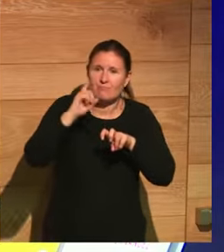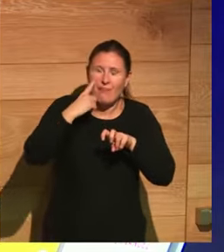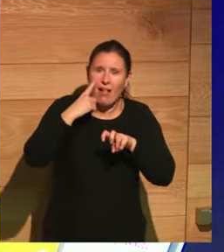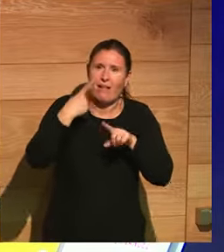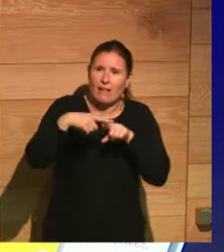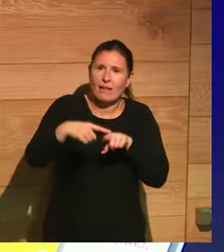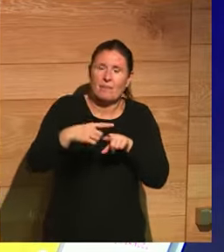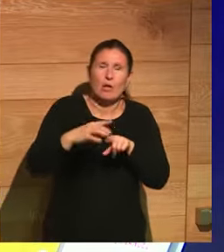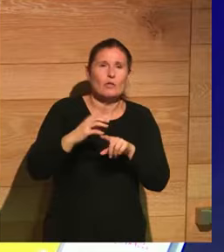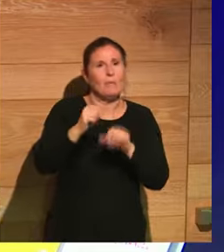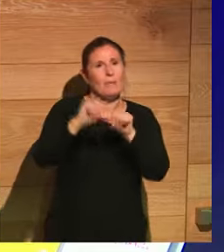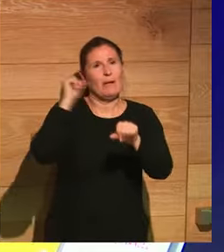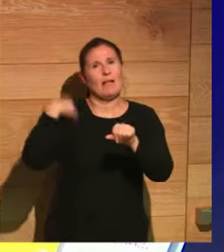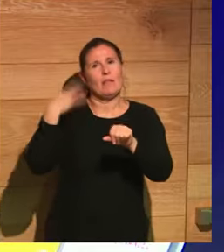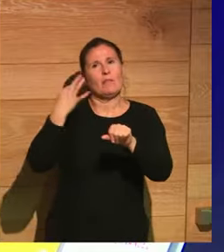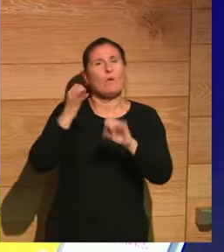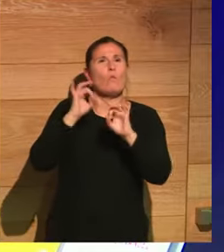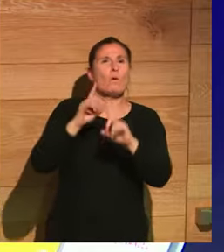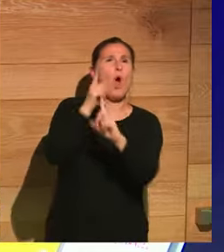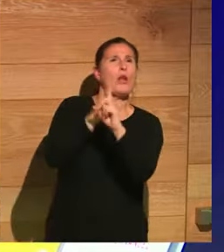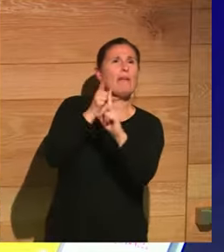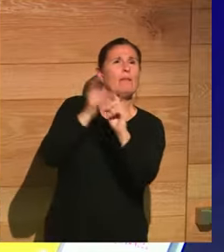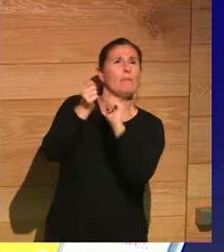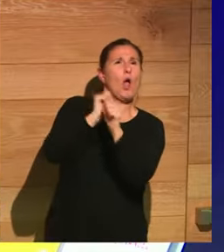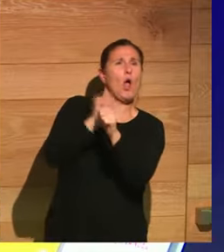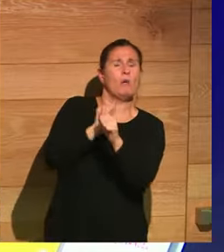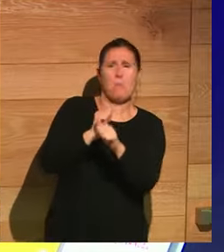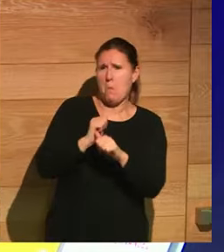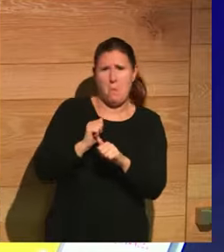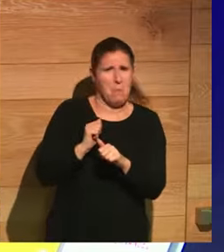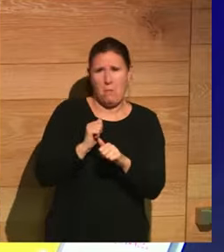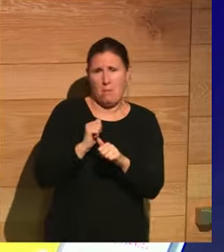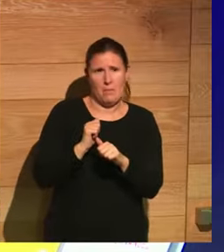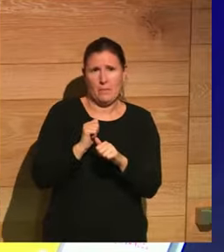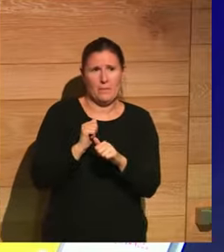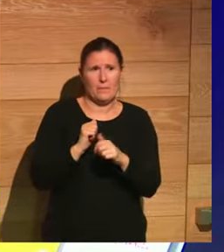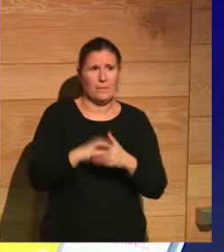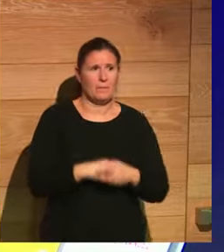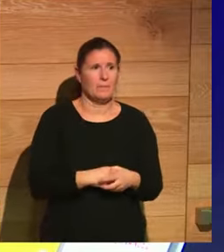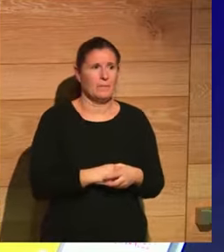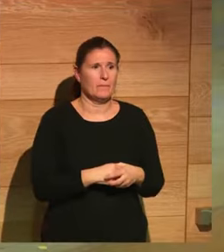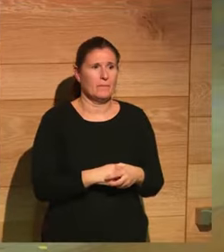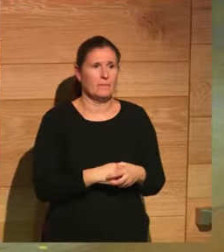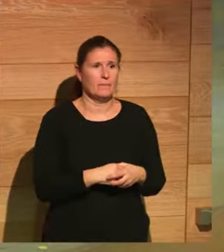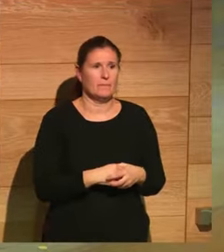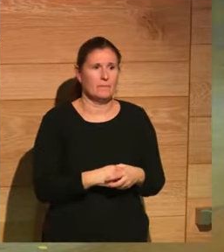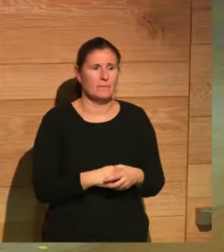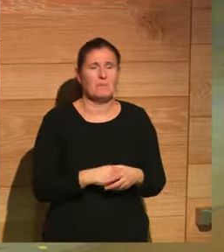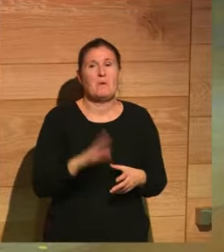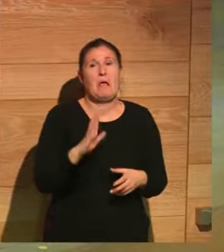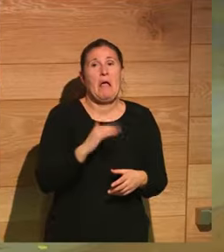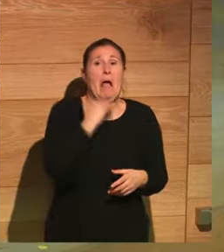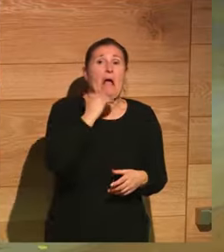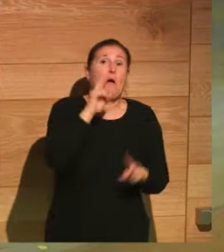tampoco son referentes para nosotros ni tienen por qué serlo en absolutamente nada bueno en fiesta toga si acaso un día vamos a hacer una